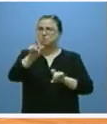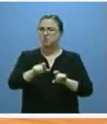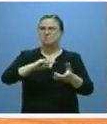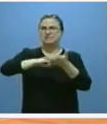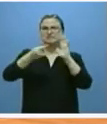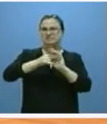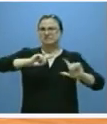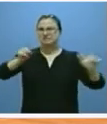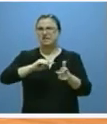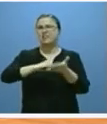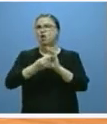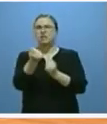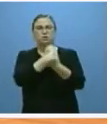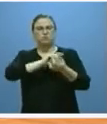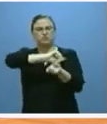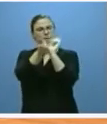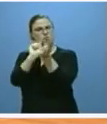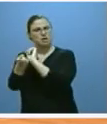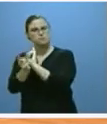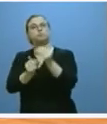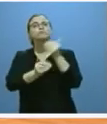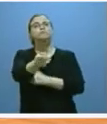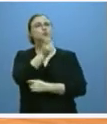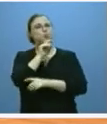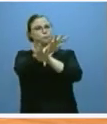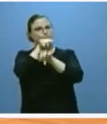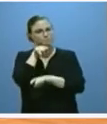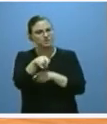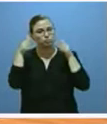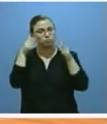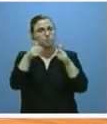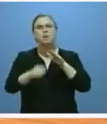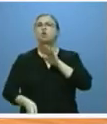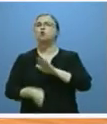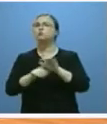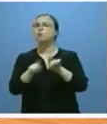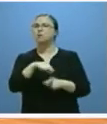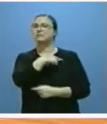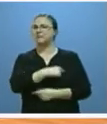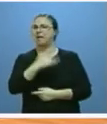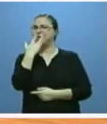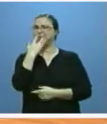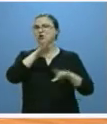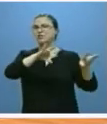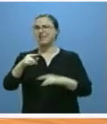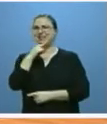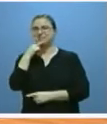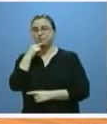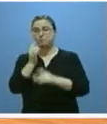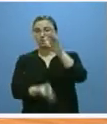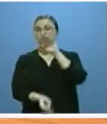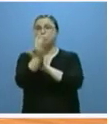tecnológicos que vivimos. Por último, continuaremos reforzando Tierra de Sabor con la puesta en marcha de la plataforma web para la